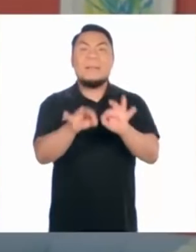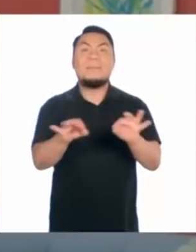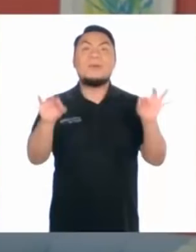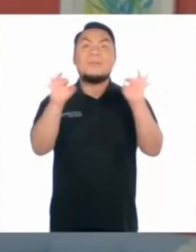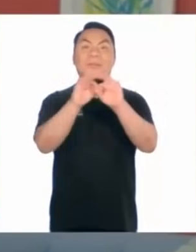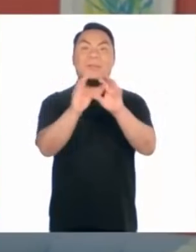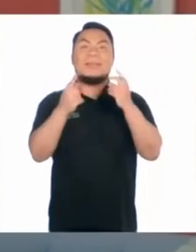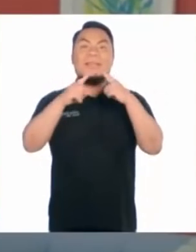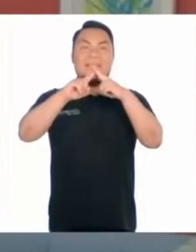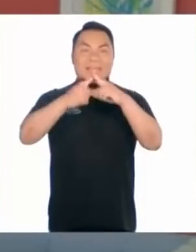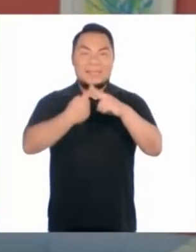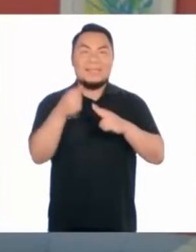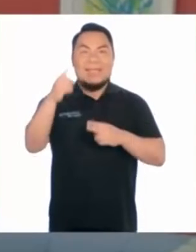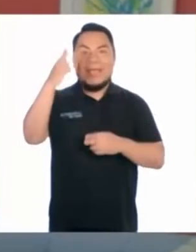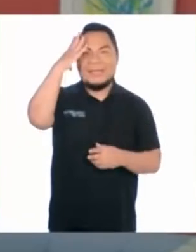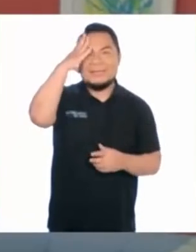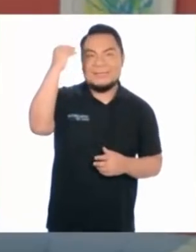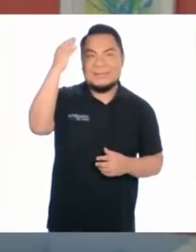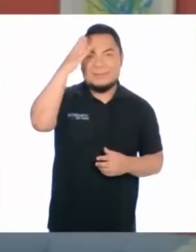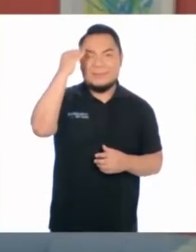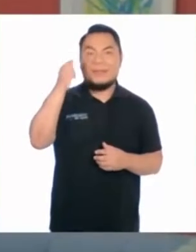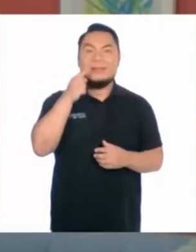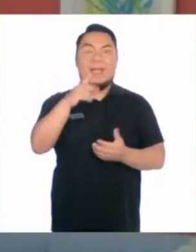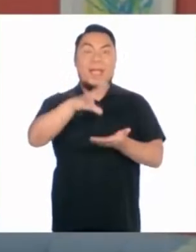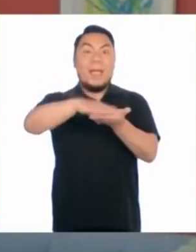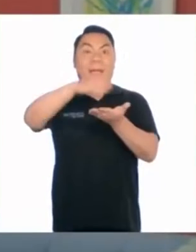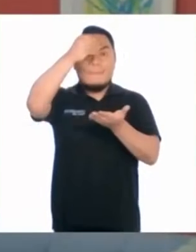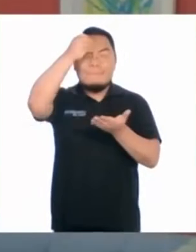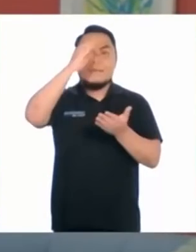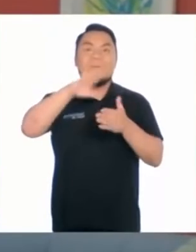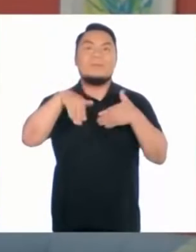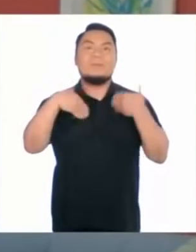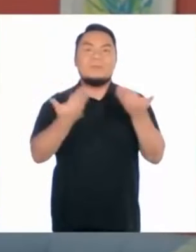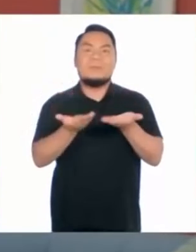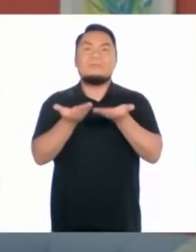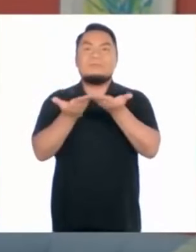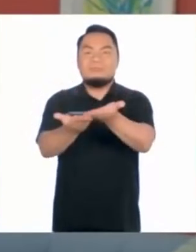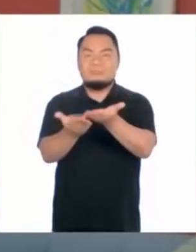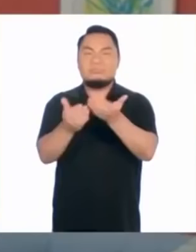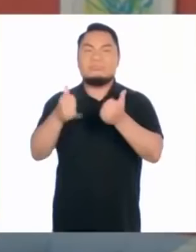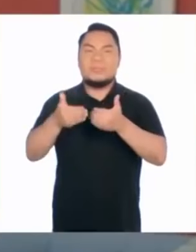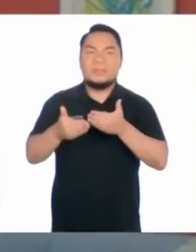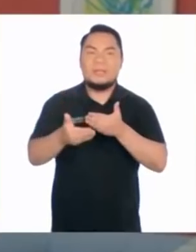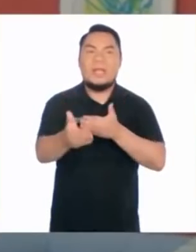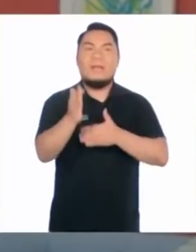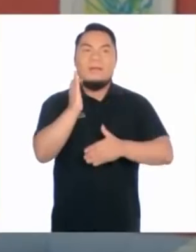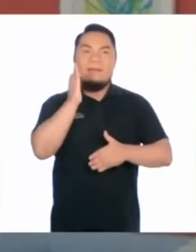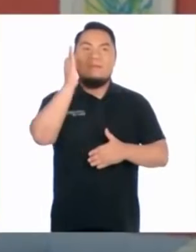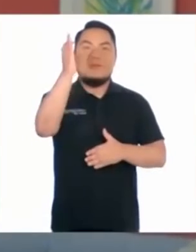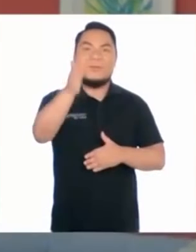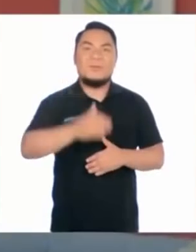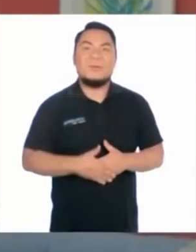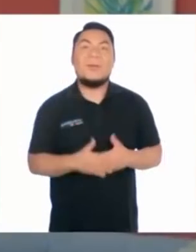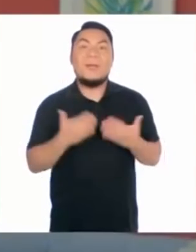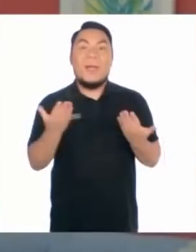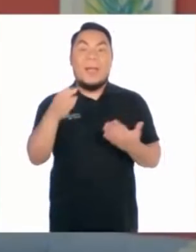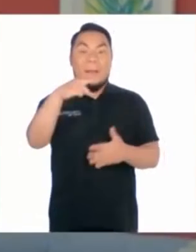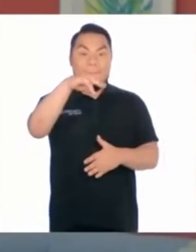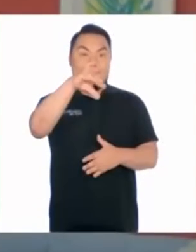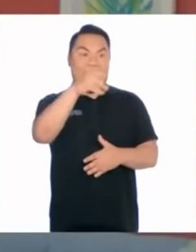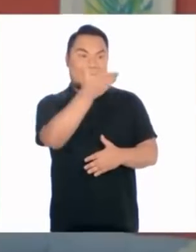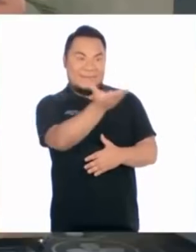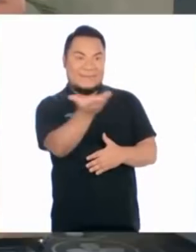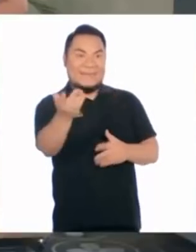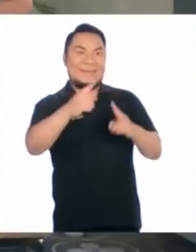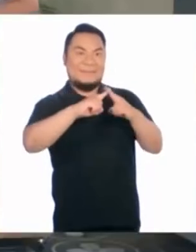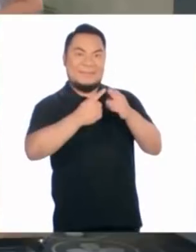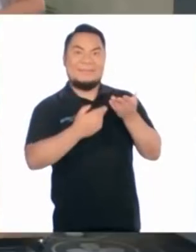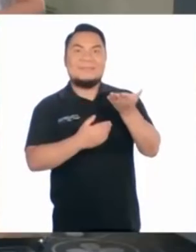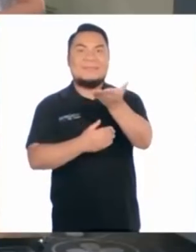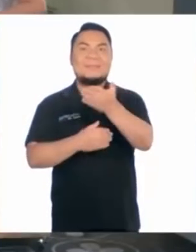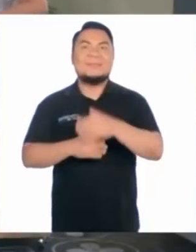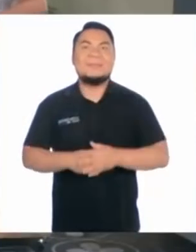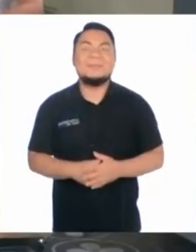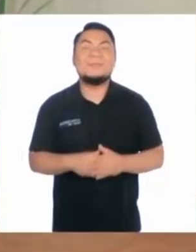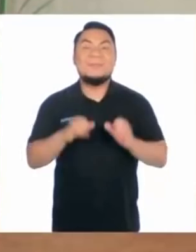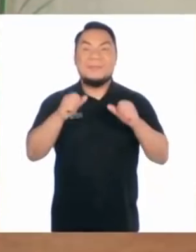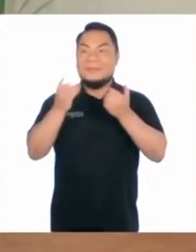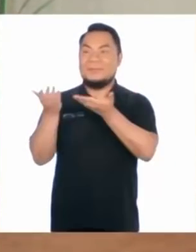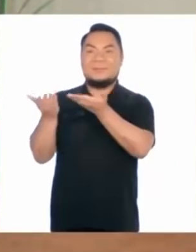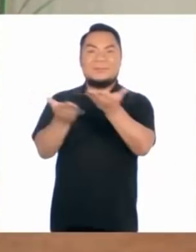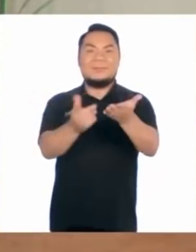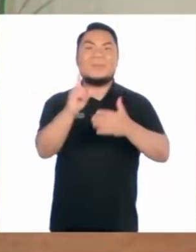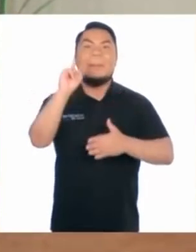y muy importantes porque estamos iniciando una experiencia de aprendizaje que nos servirá para el presente y el futuro. Mario, ¿empezamos?